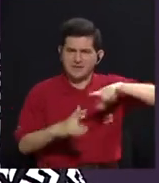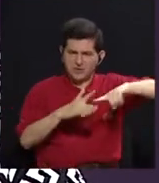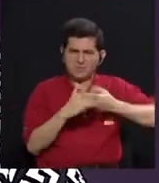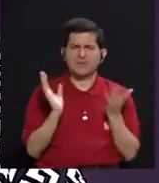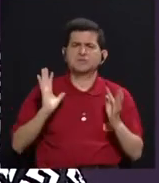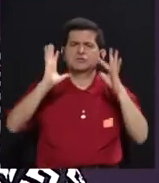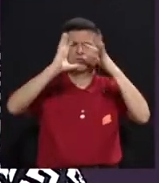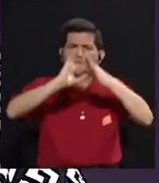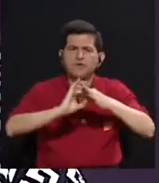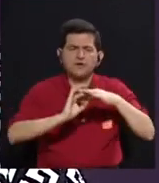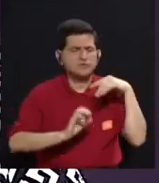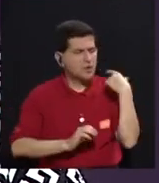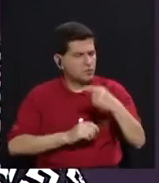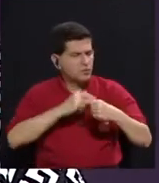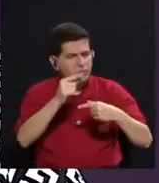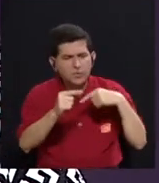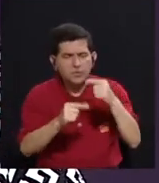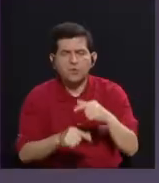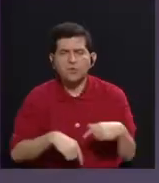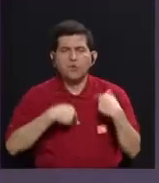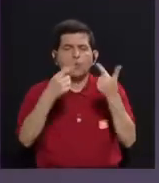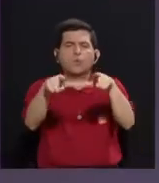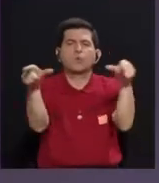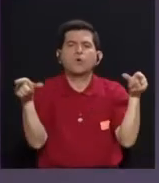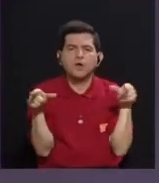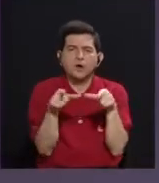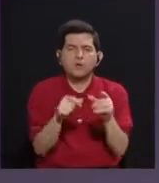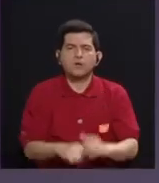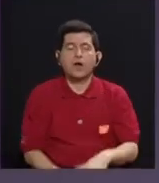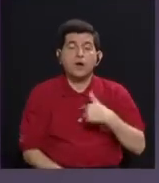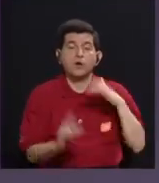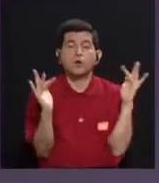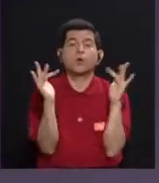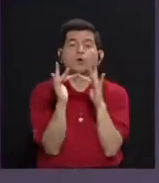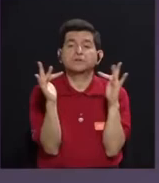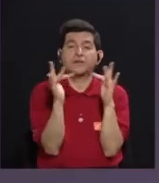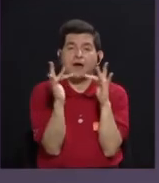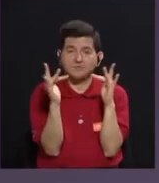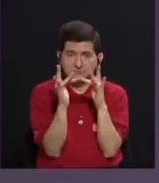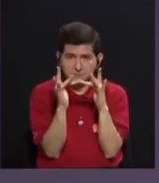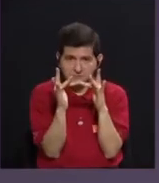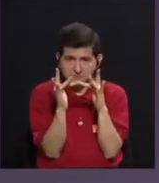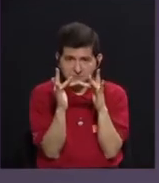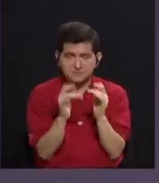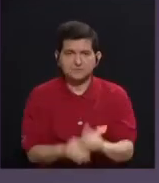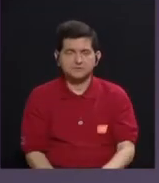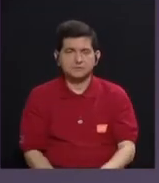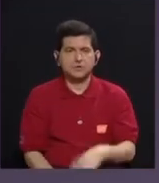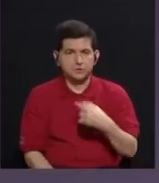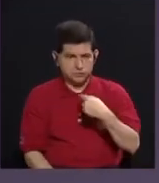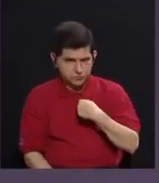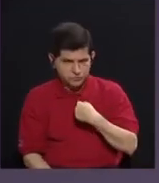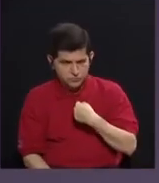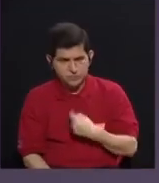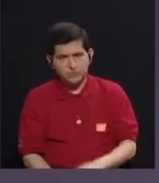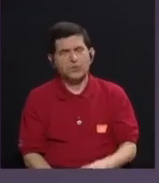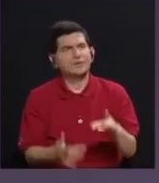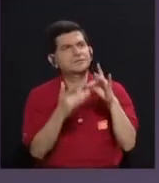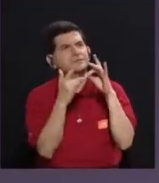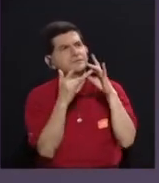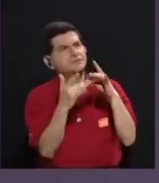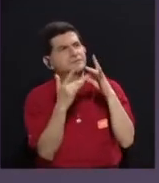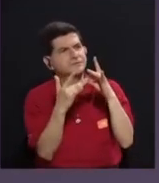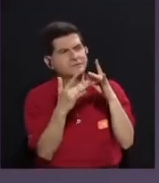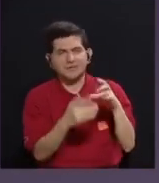relacionarme poco a poco, empiezo a ir a algún lugar, empiezo a hacer contacto. Yo llego sobre todo